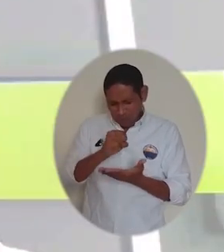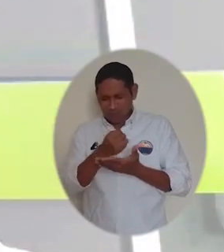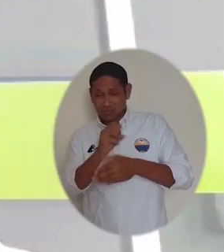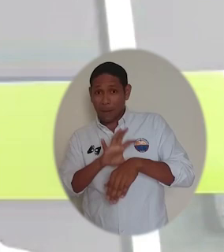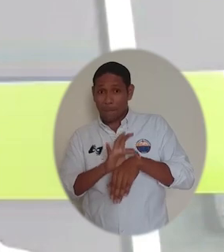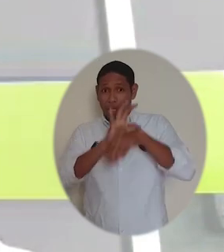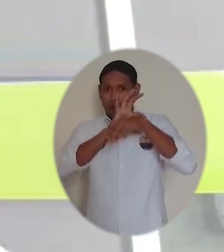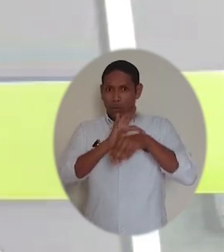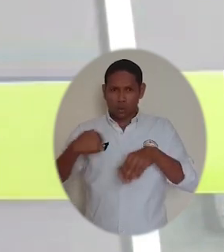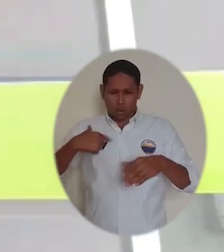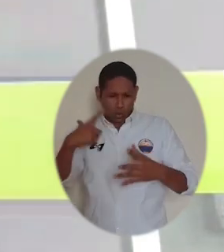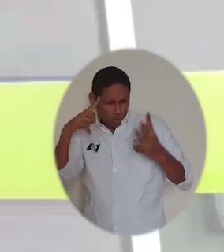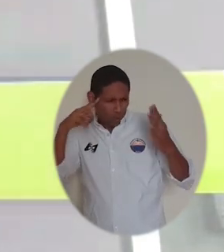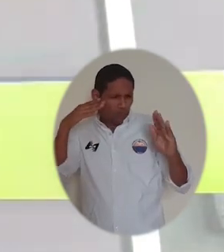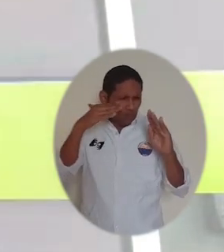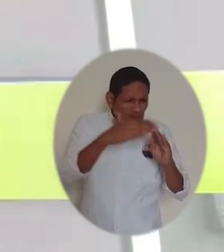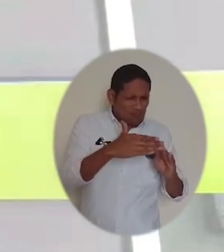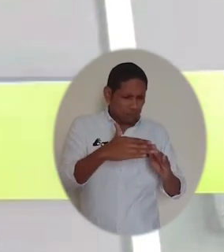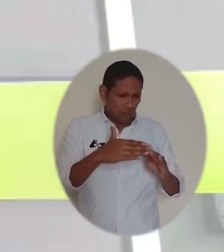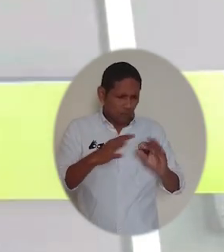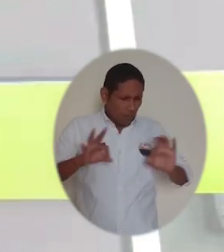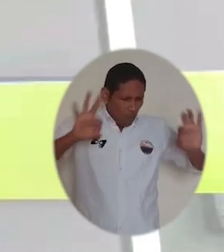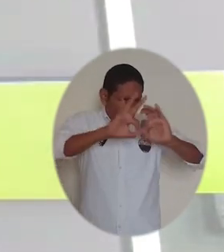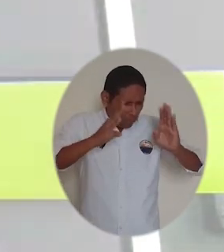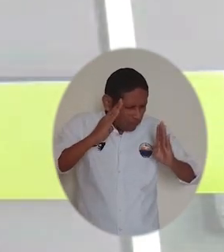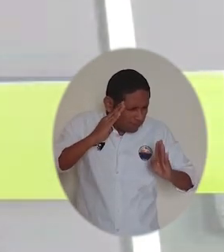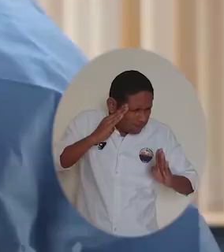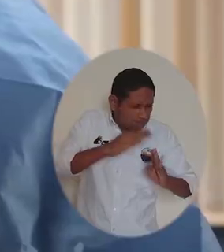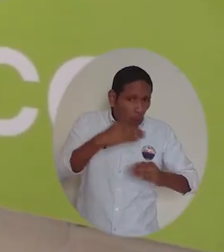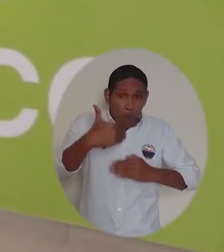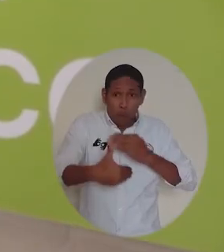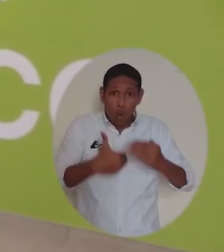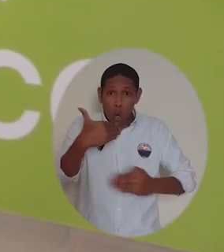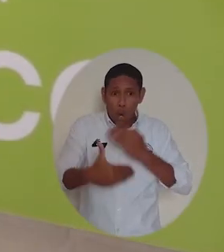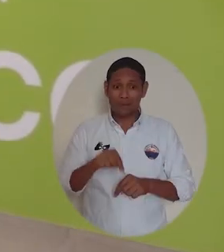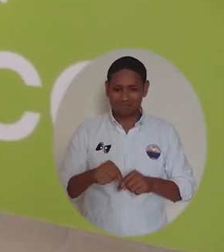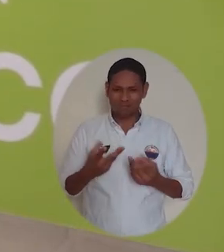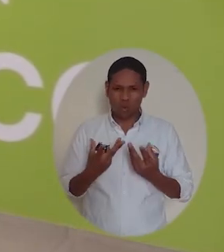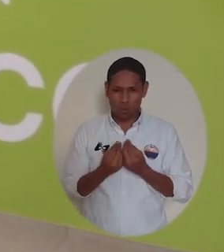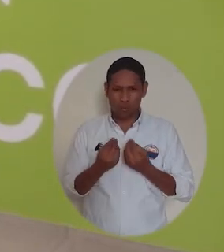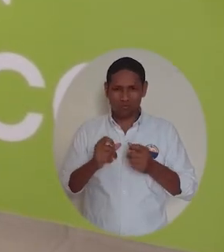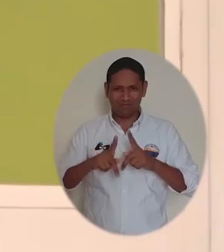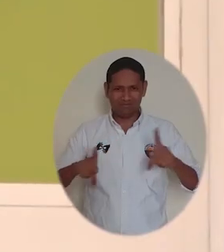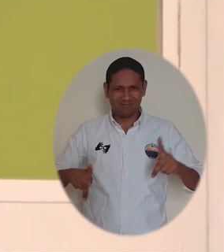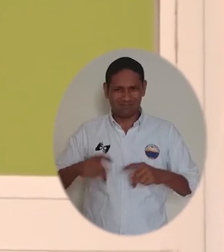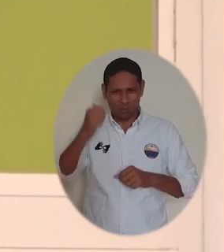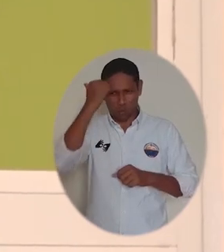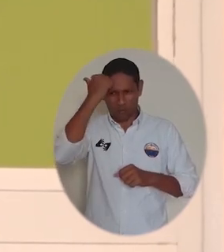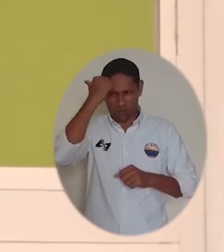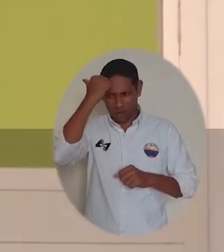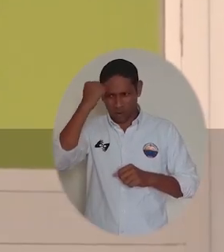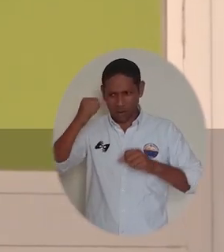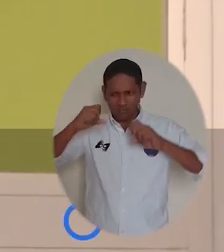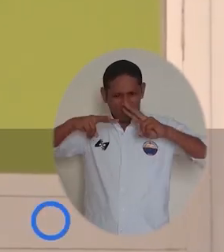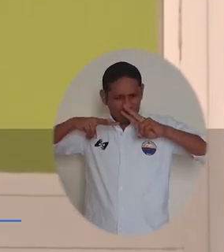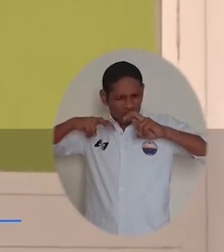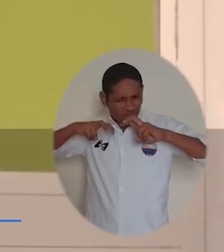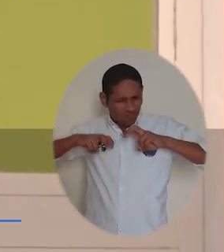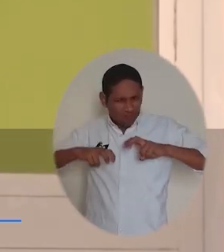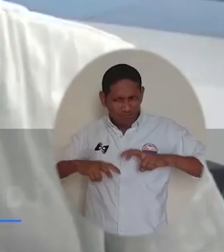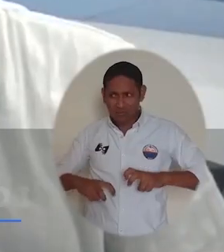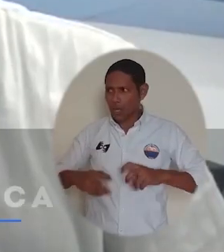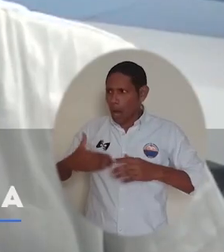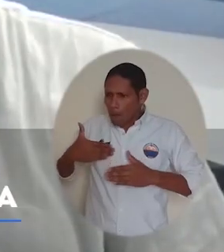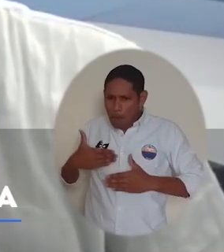laboratorio y somos, digamos, que parte activa del proceso de detección. En este escenario también los investigadores, docentes y